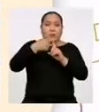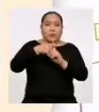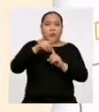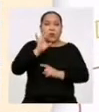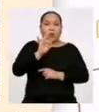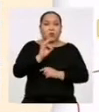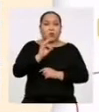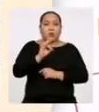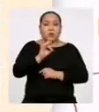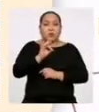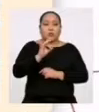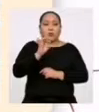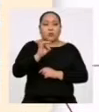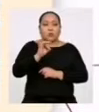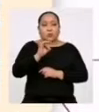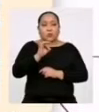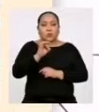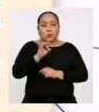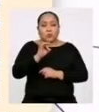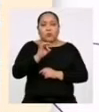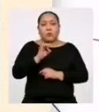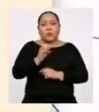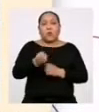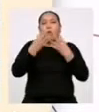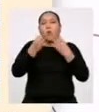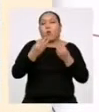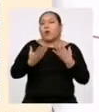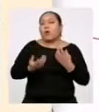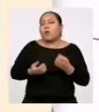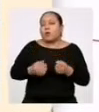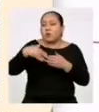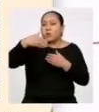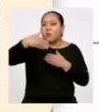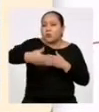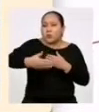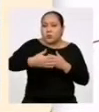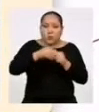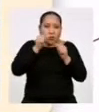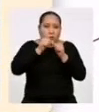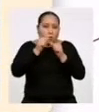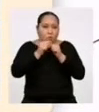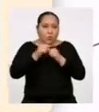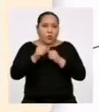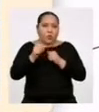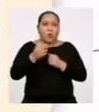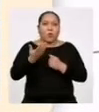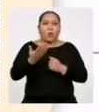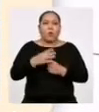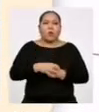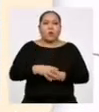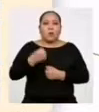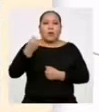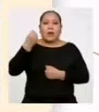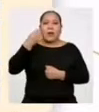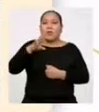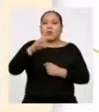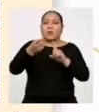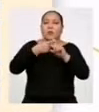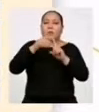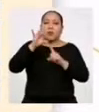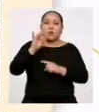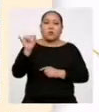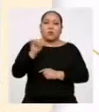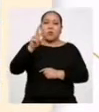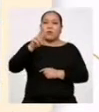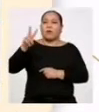8 Entonces, ¿cuánto sería nuestra siguiente frecuencia absoluta acumulada? Fácil, 14 más 8 que